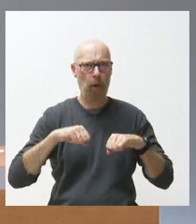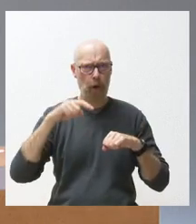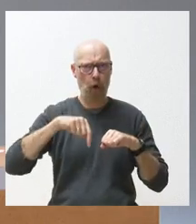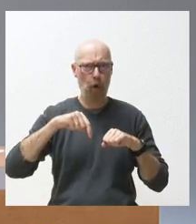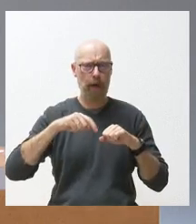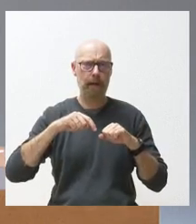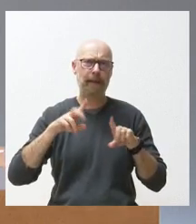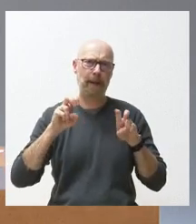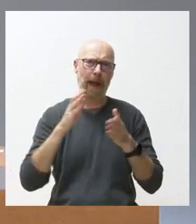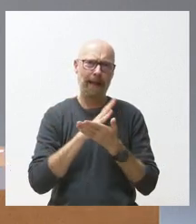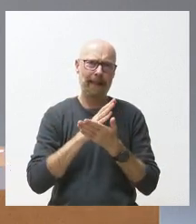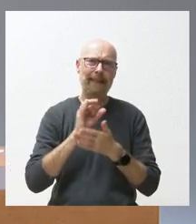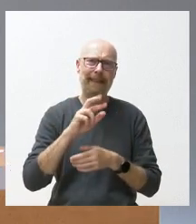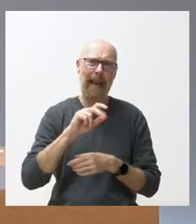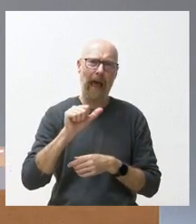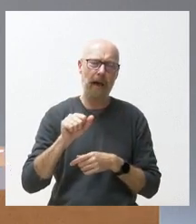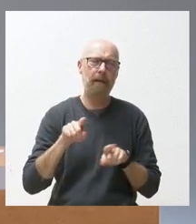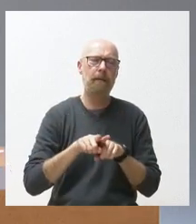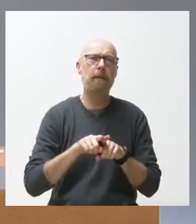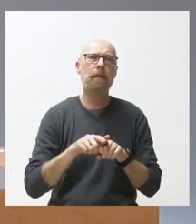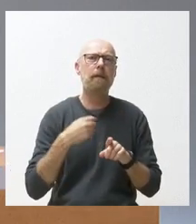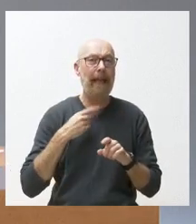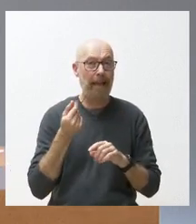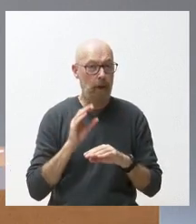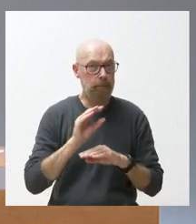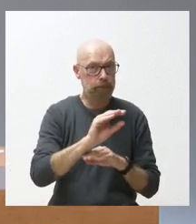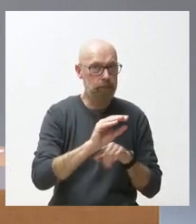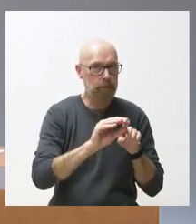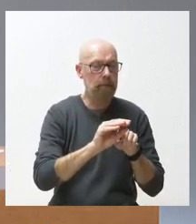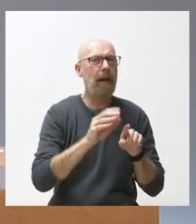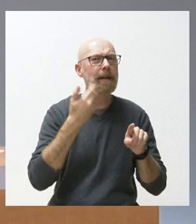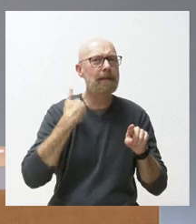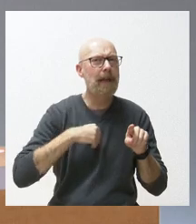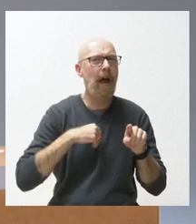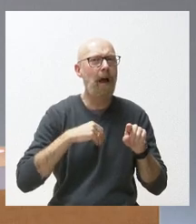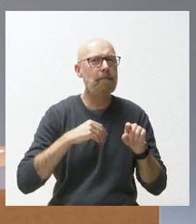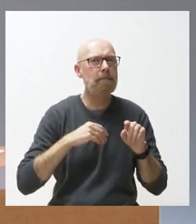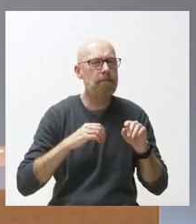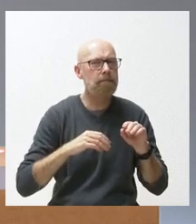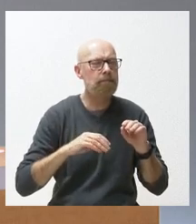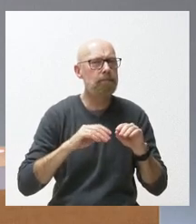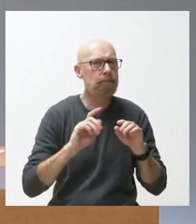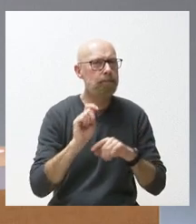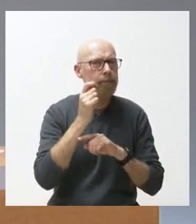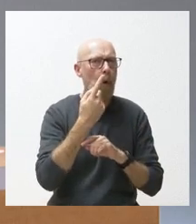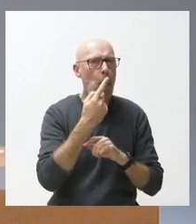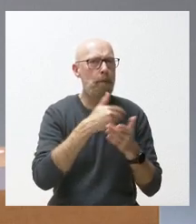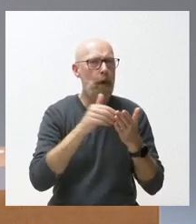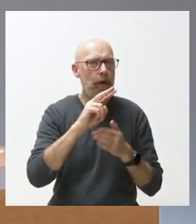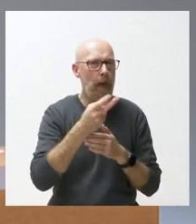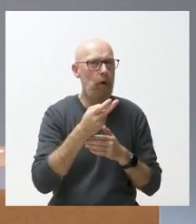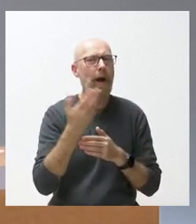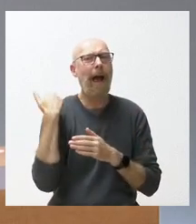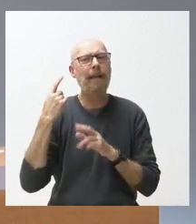me gustaría saber si con esta aportación se alcanza el millón de euros que antes de que estuviera Vox en el gobierno